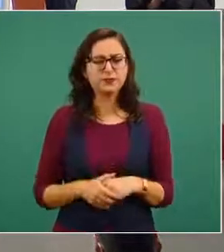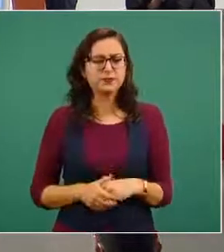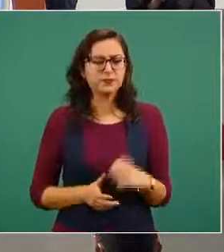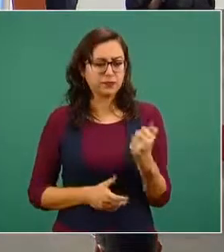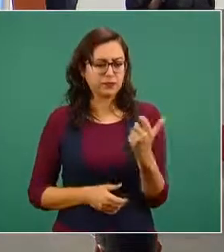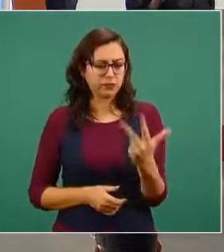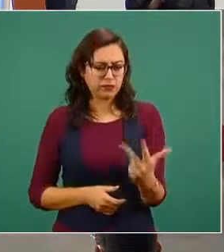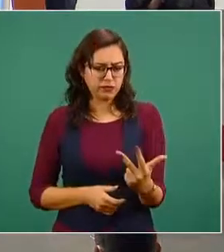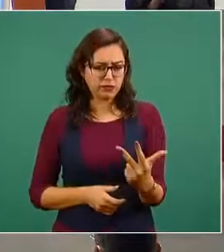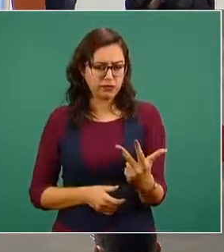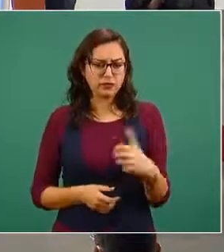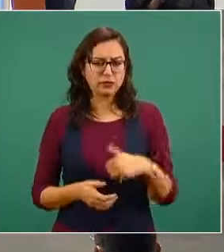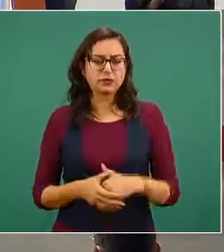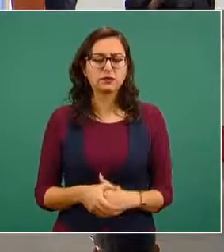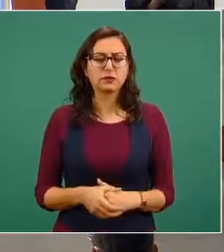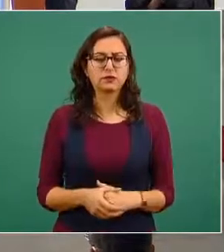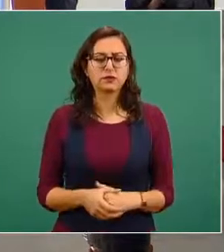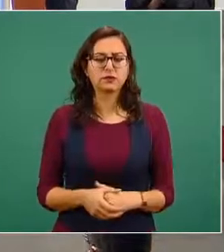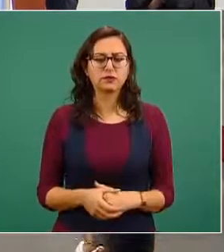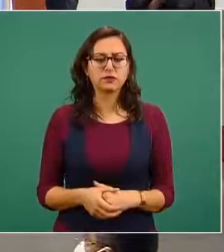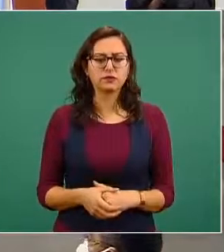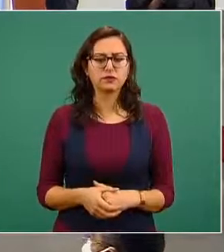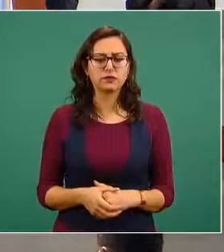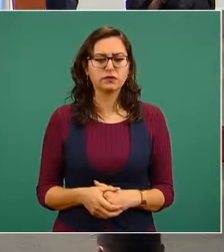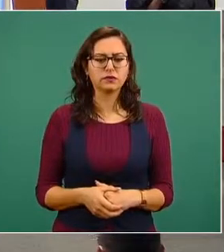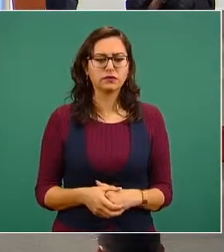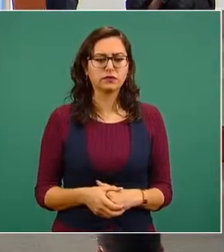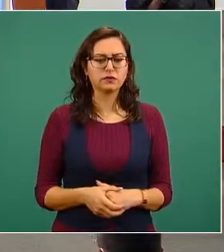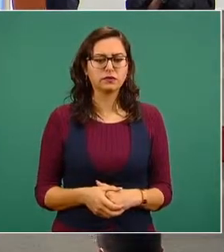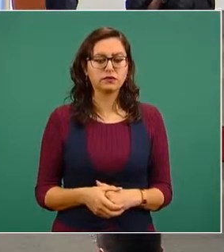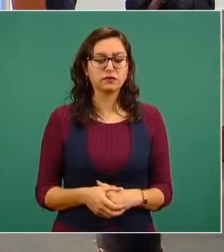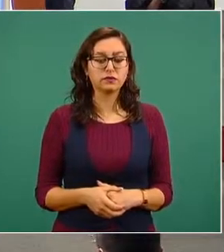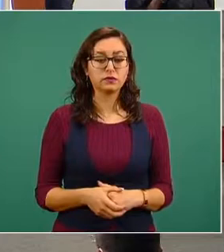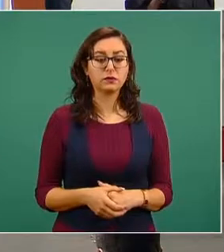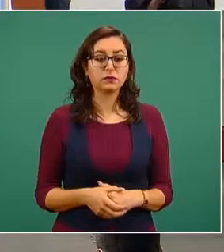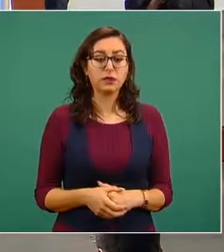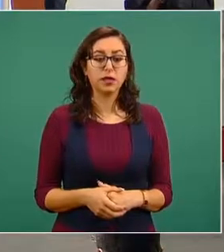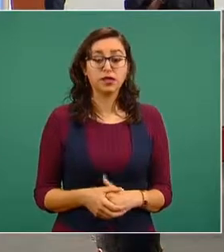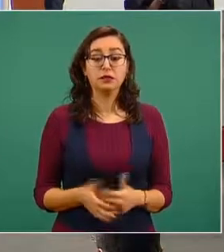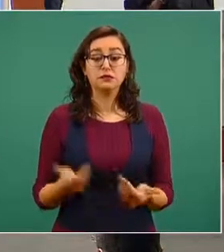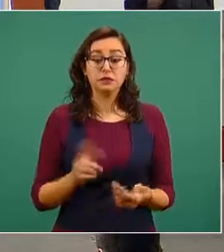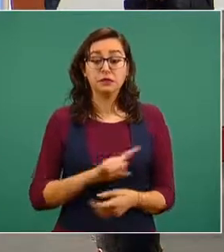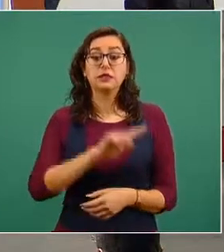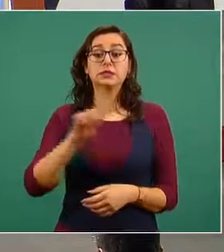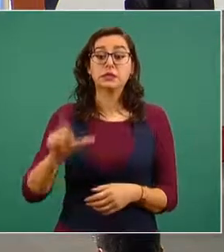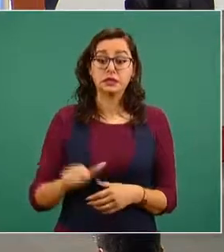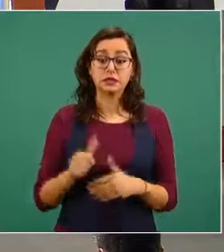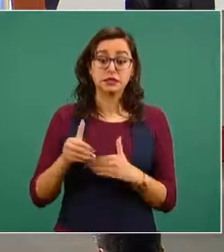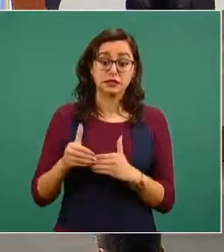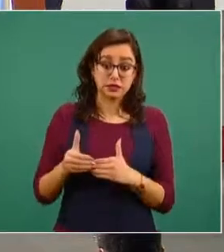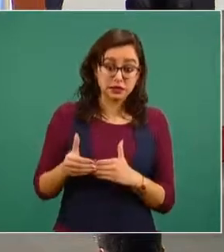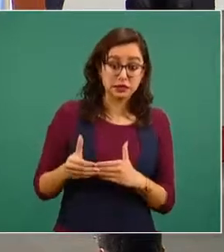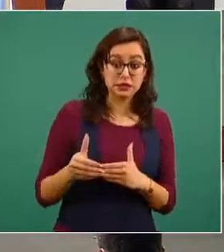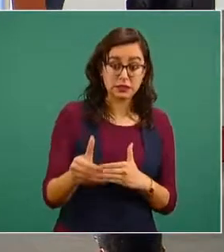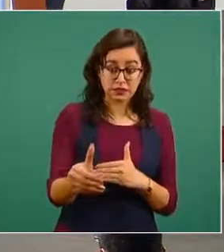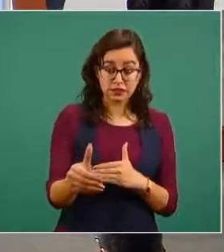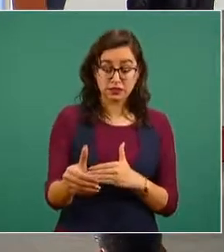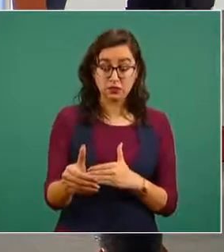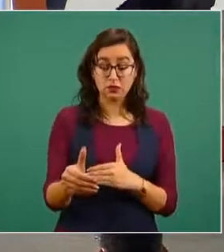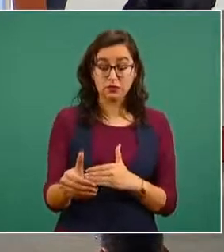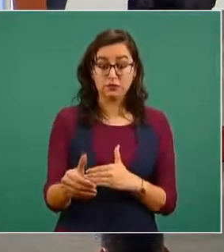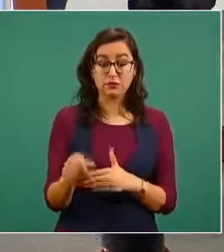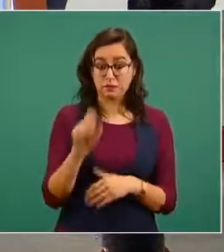Ocho, a partir de esa fecha dicha persona, es decir, el general